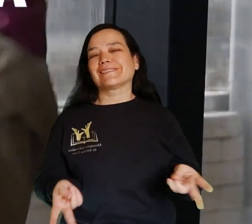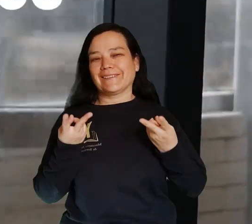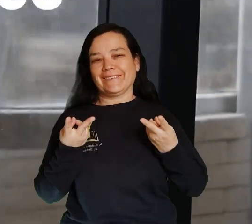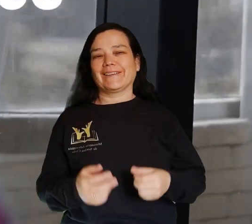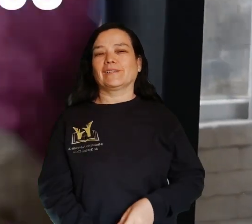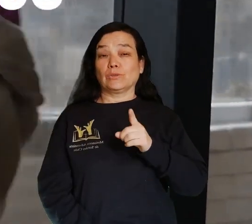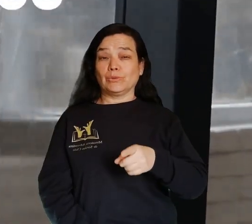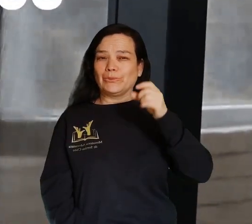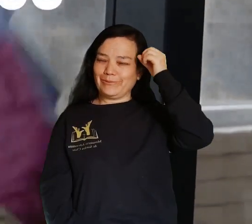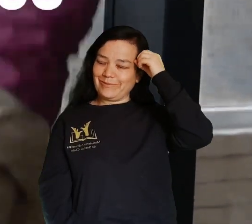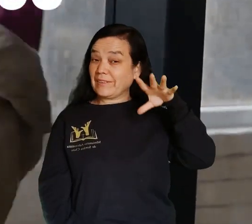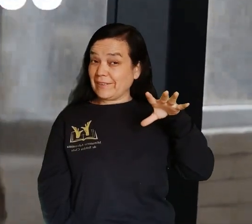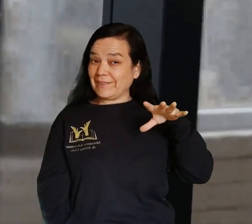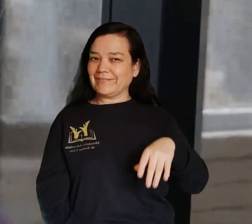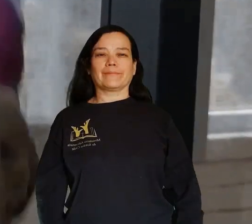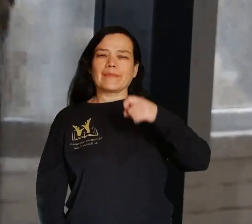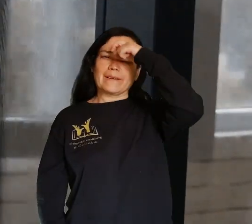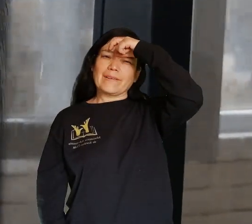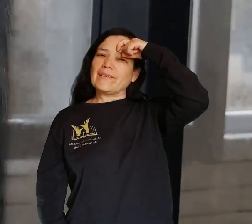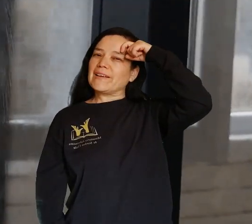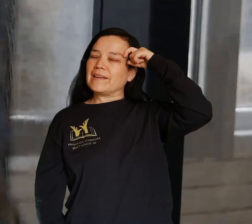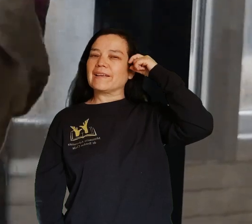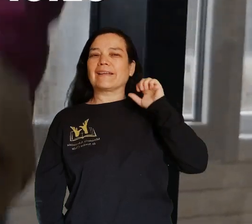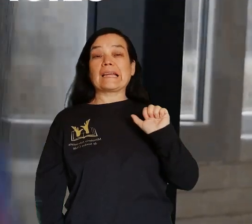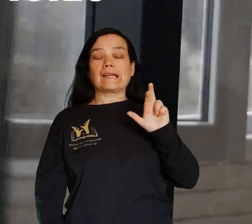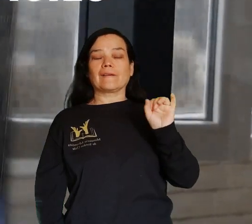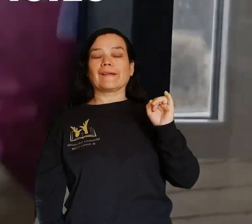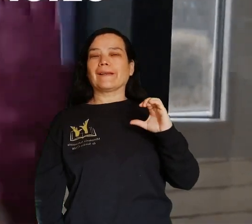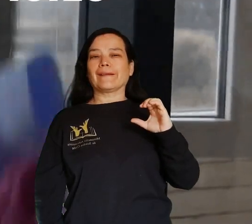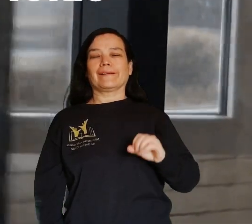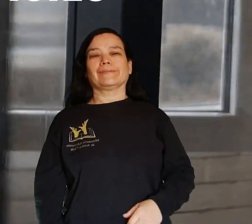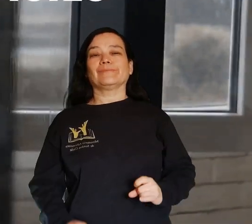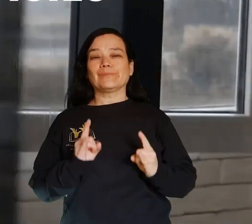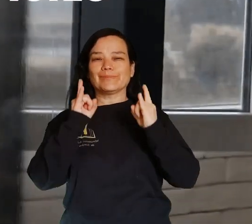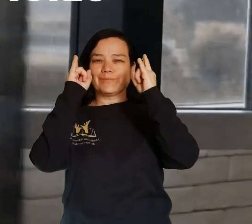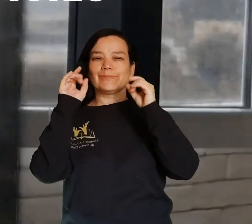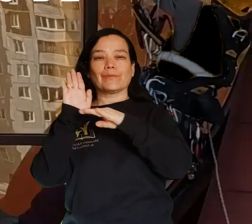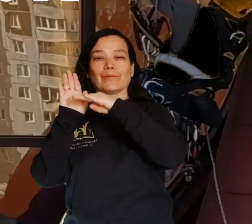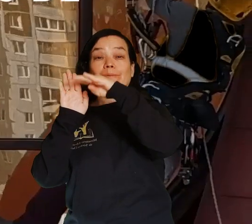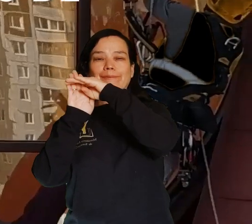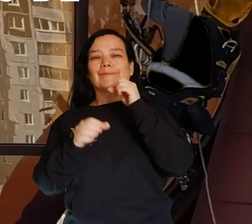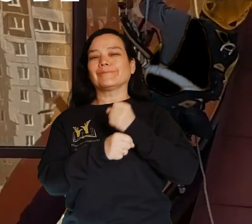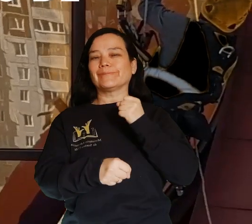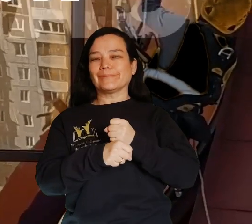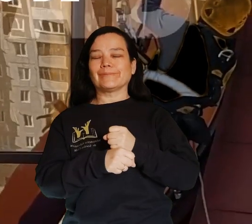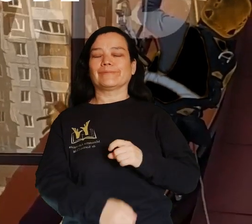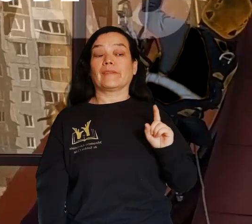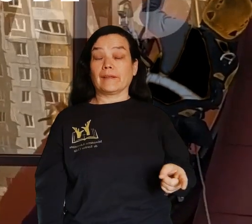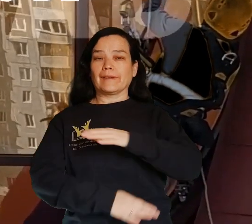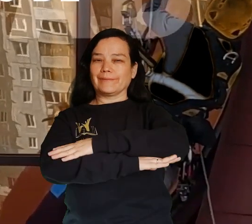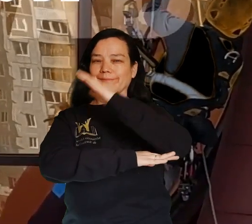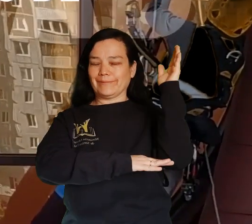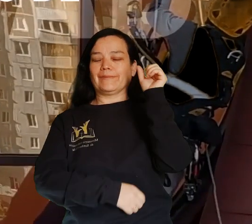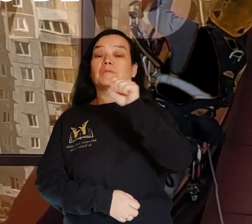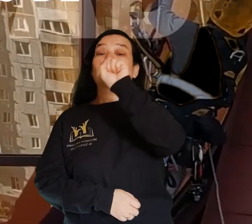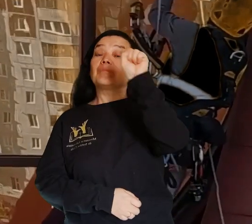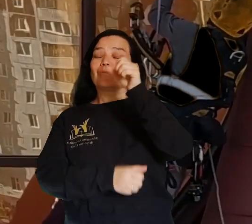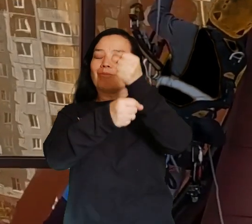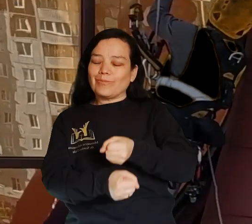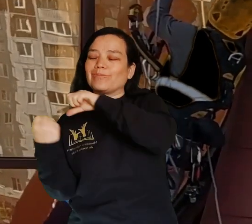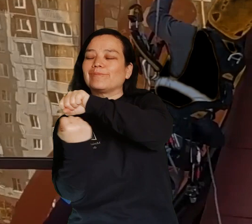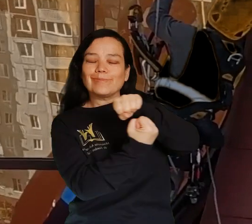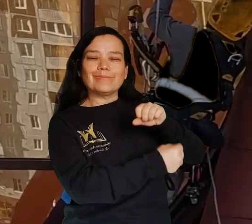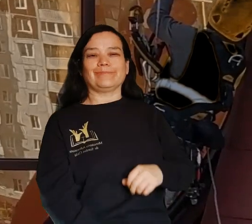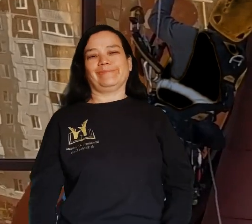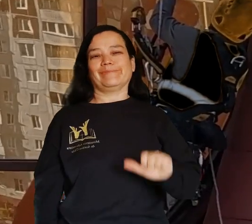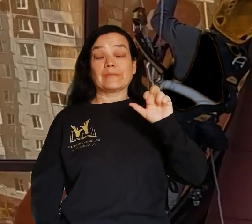una comisa de 12 centímetros fuera de cada ventana para limpiar las superficies. No había ningún equipo de seguridad disponible. Lo